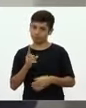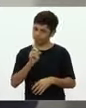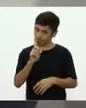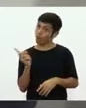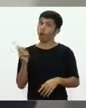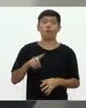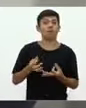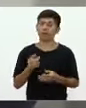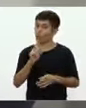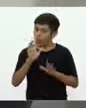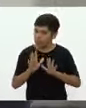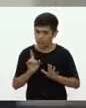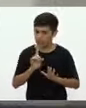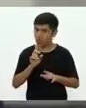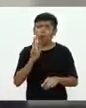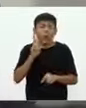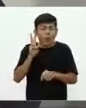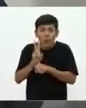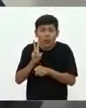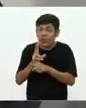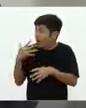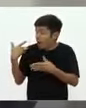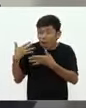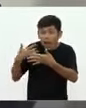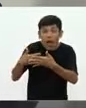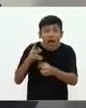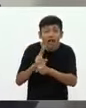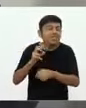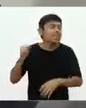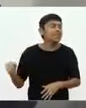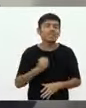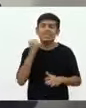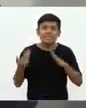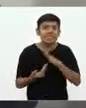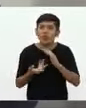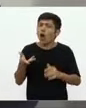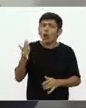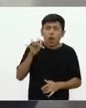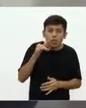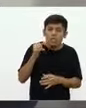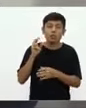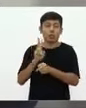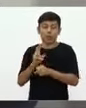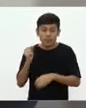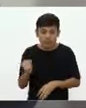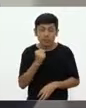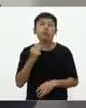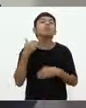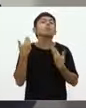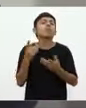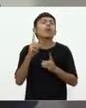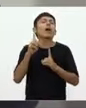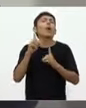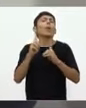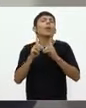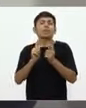de eso. Cuidar lo que hasta aquí se ha logrado es fundamental día tras día, por lo cual habrá algunos